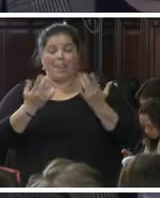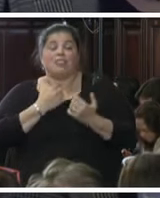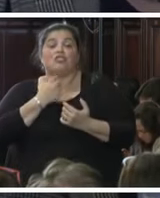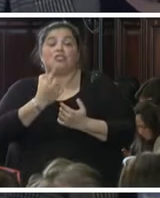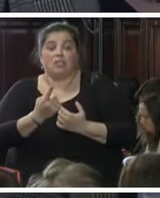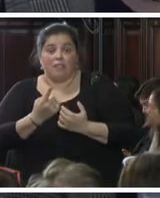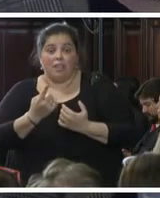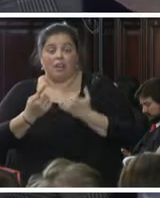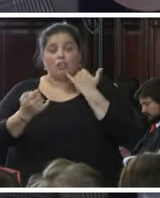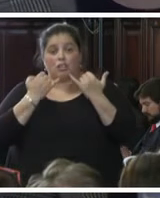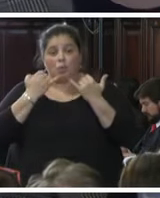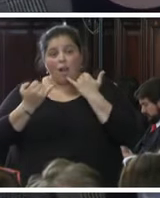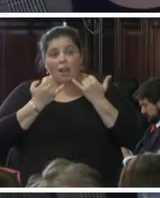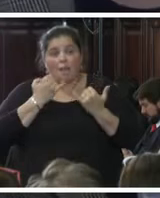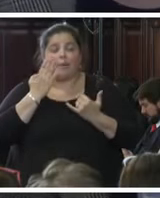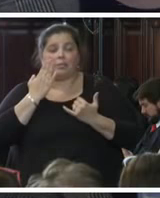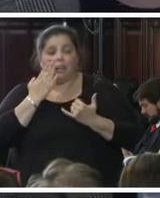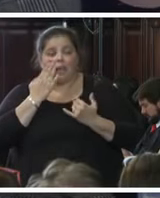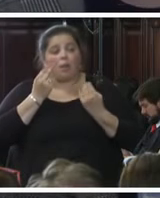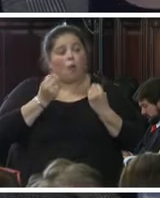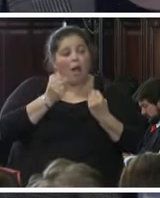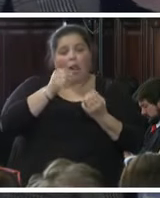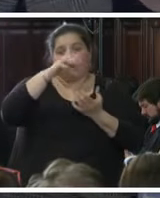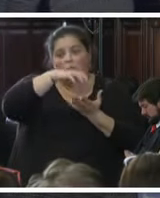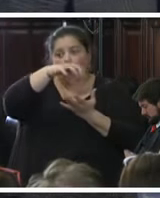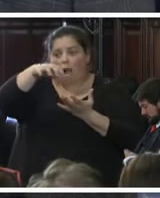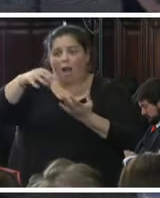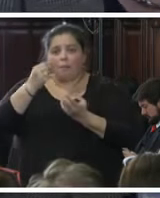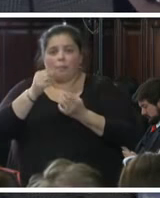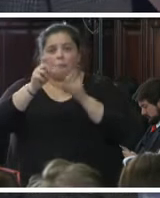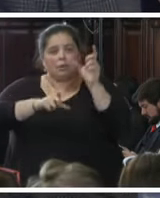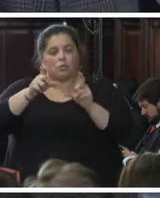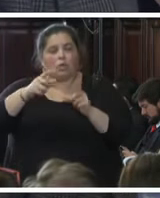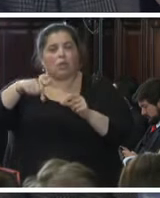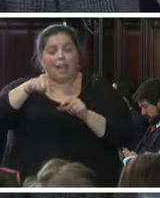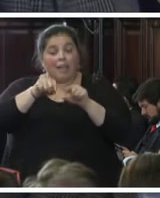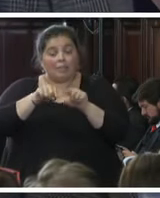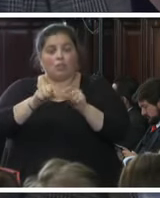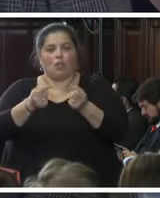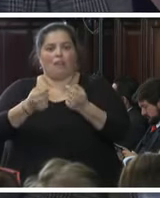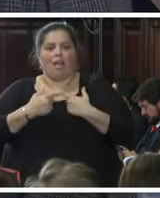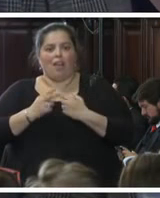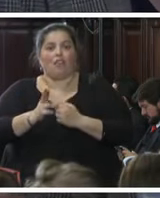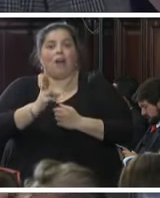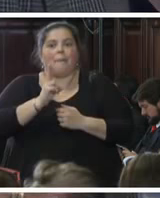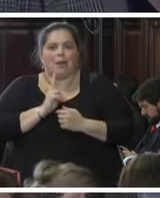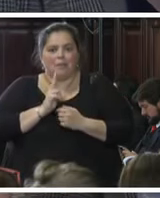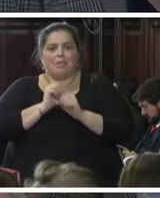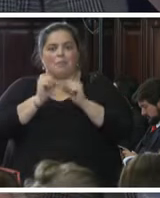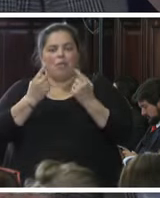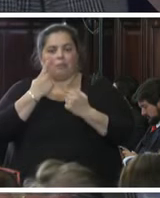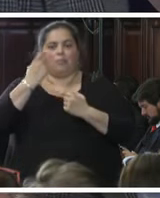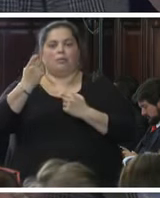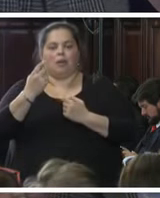muchachos y que efectivamente nos van a permitir una identificación